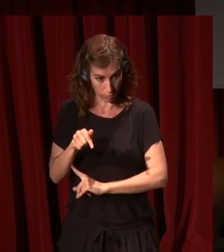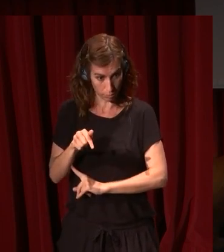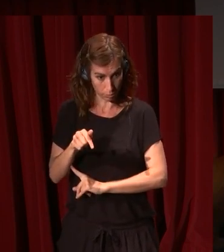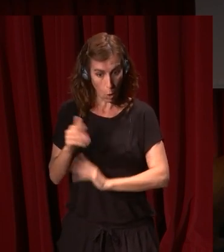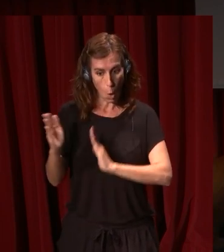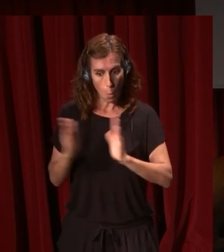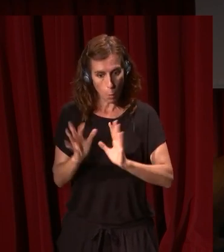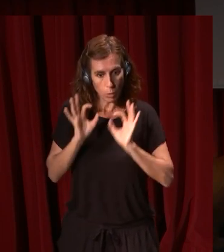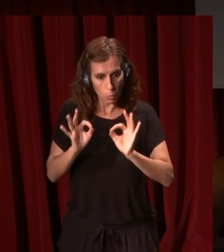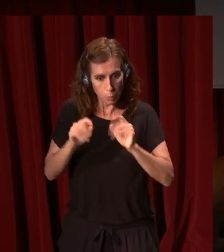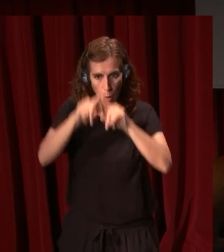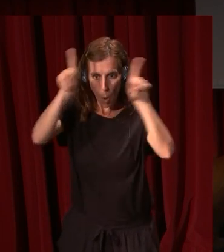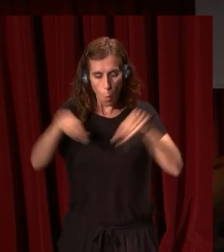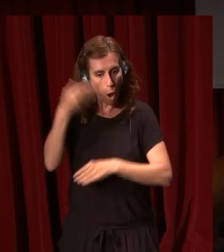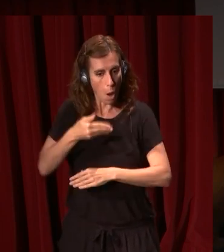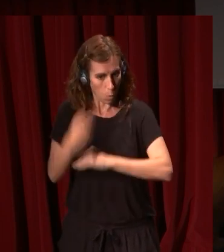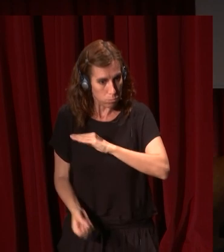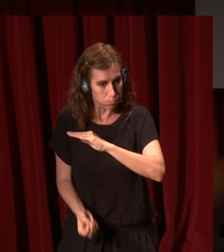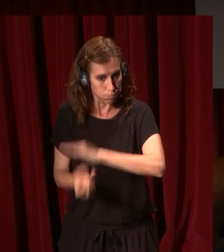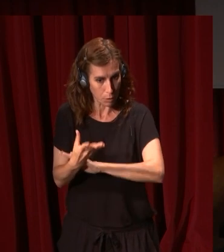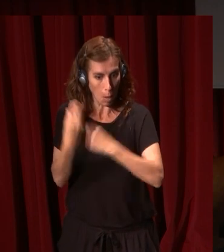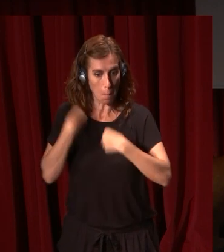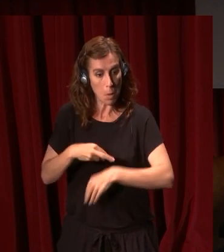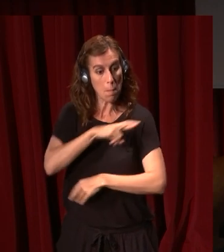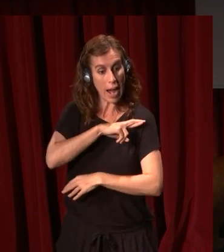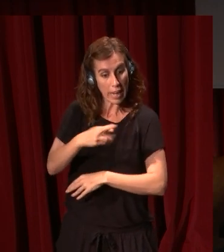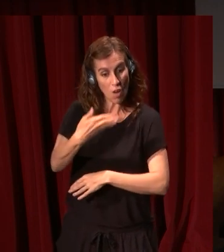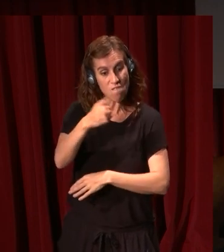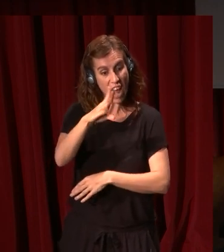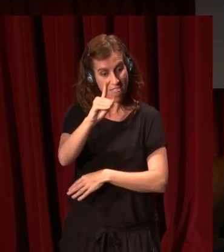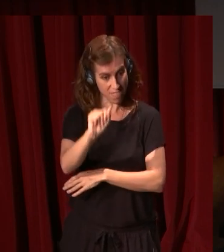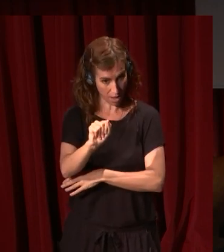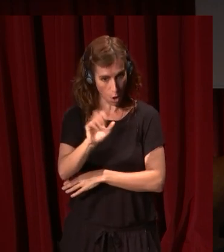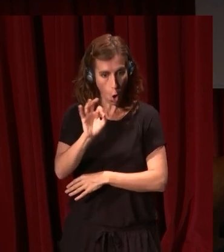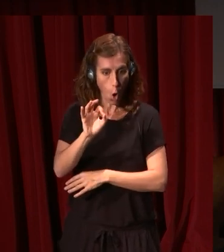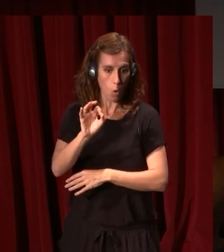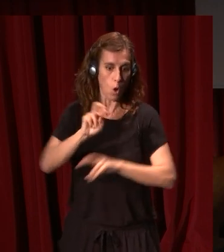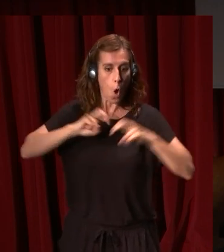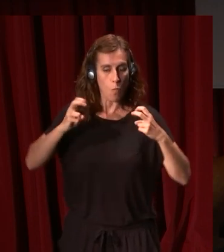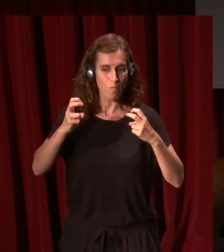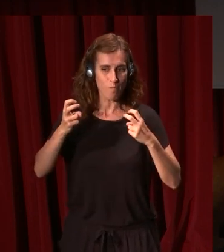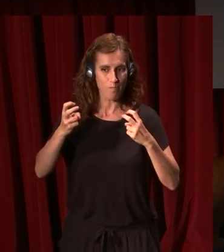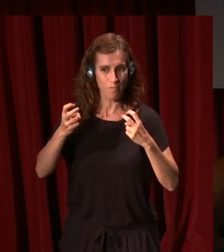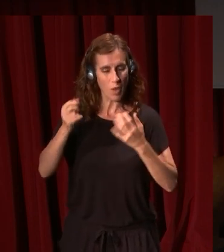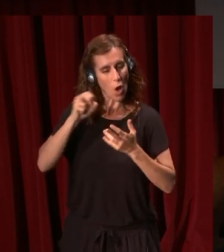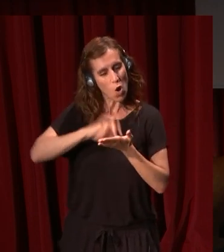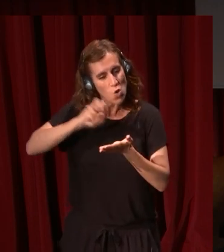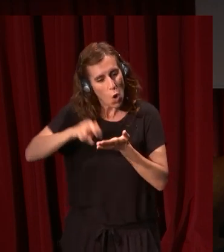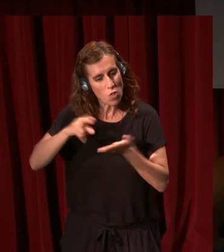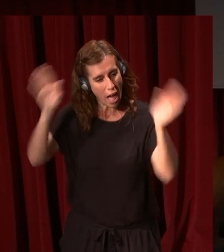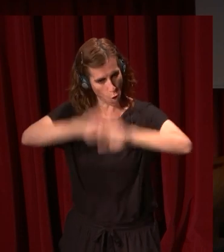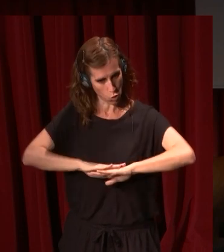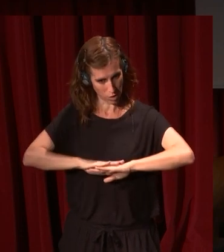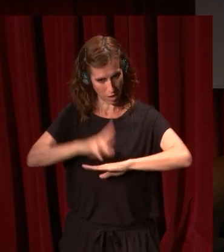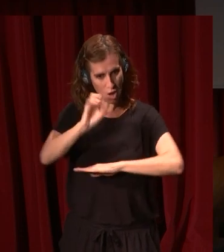propagandística surgen cuadros tan importantes como la rendición de Breda o la ronda de noche de Rembrandt, un Velázquez y un Rembrandt muy